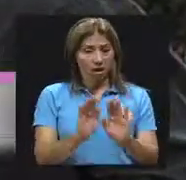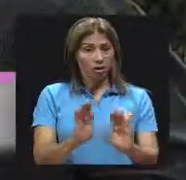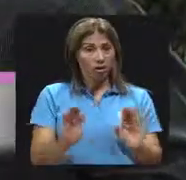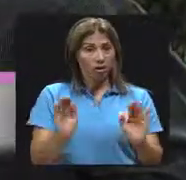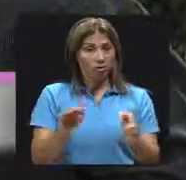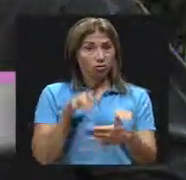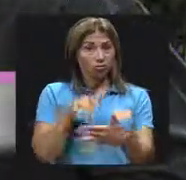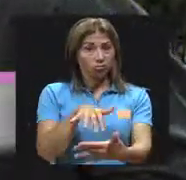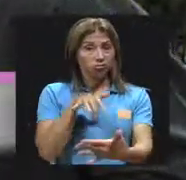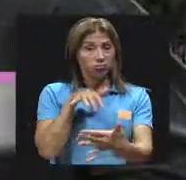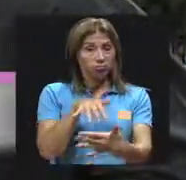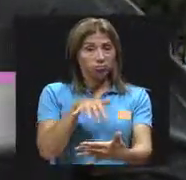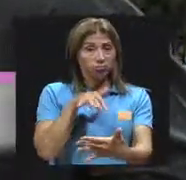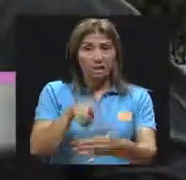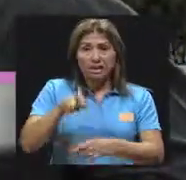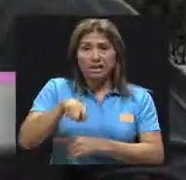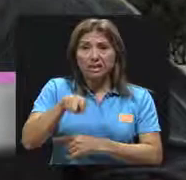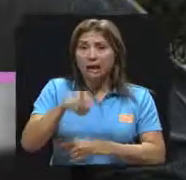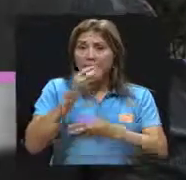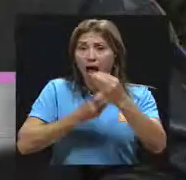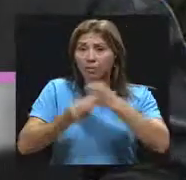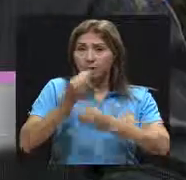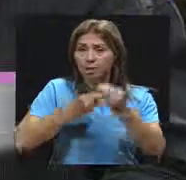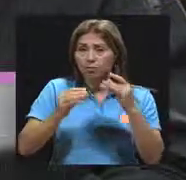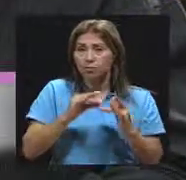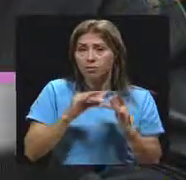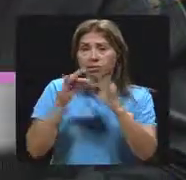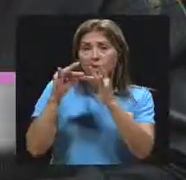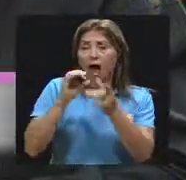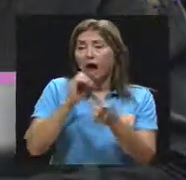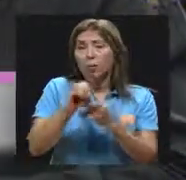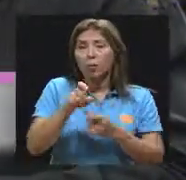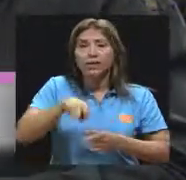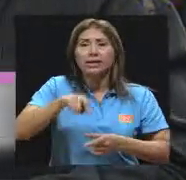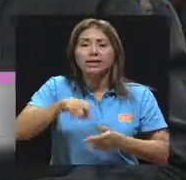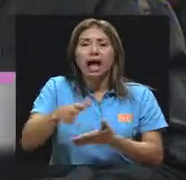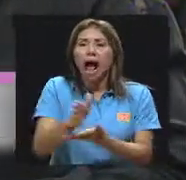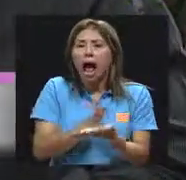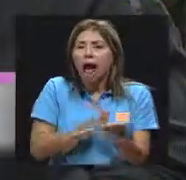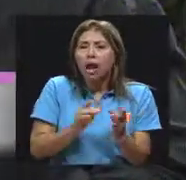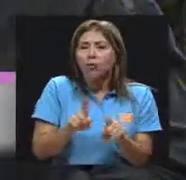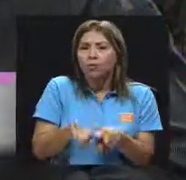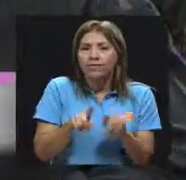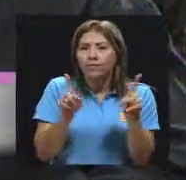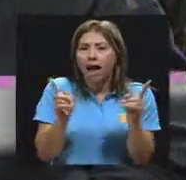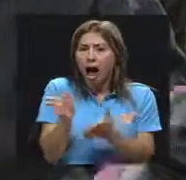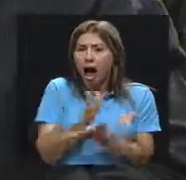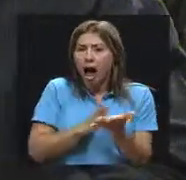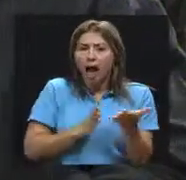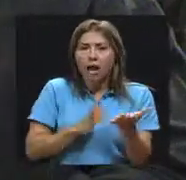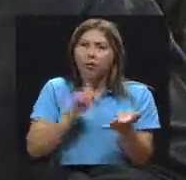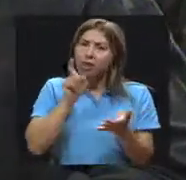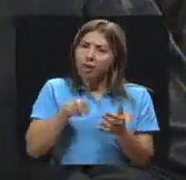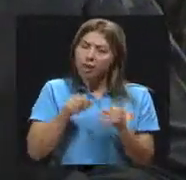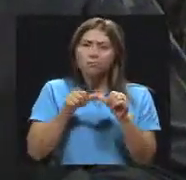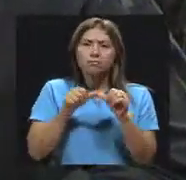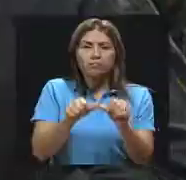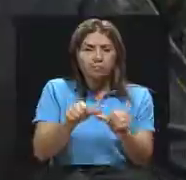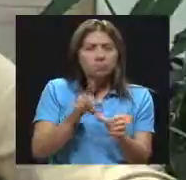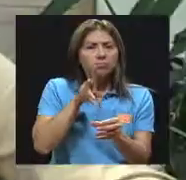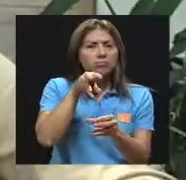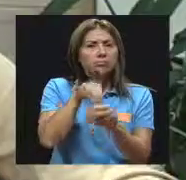edad escolar necesitan alguna alimentación especial o algún alimento especial que no les pueda faltar?